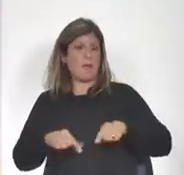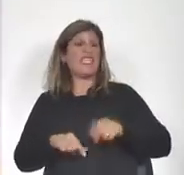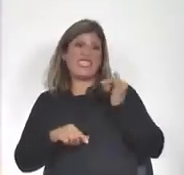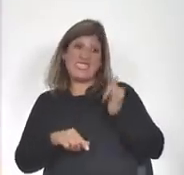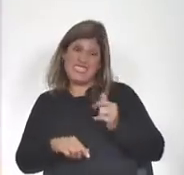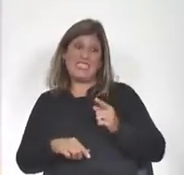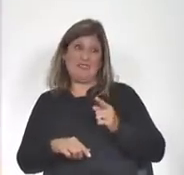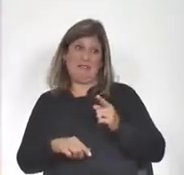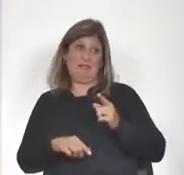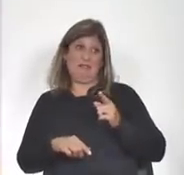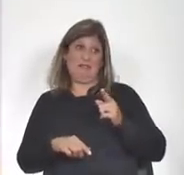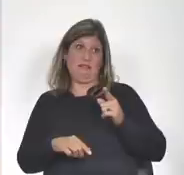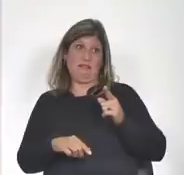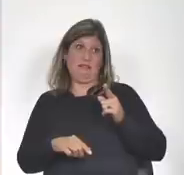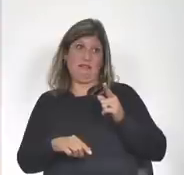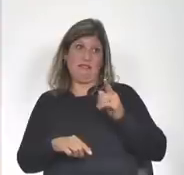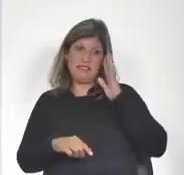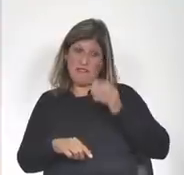saberlo porque lo firmó